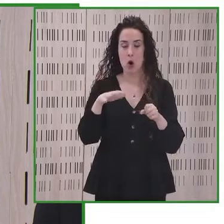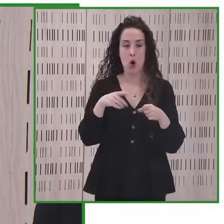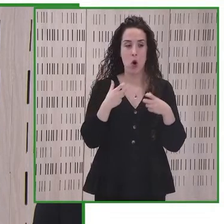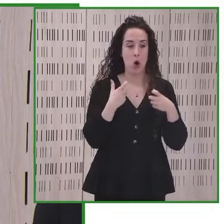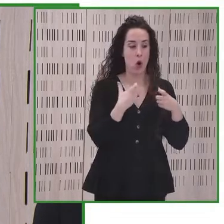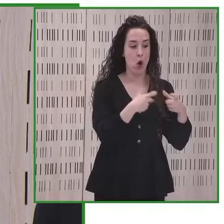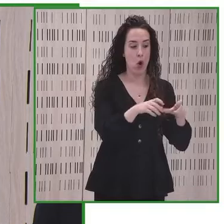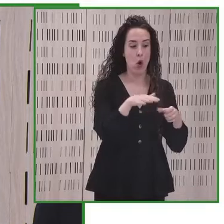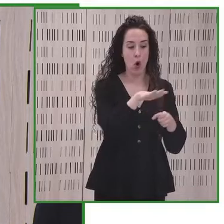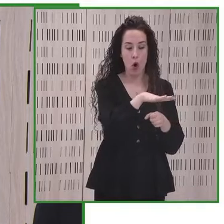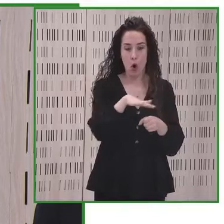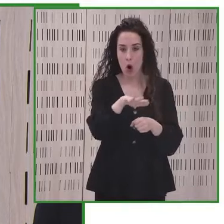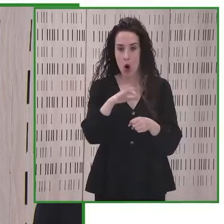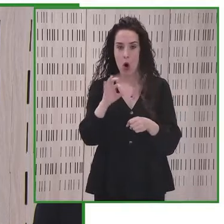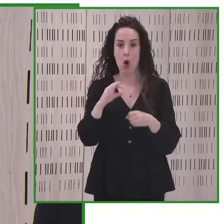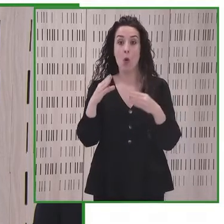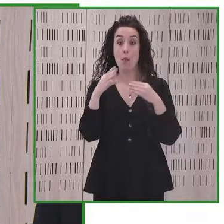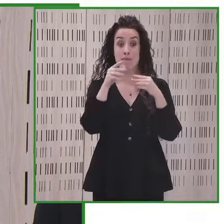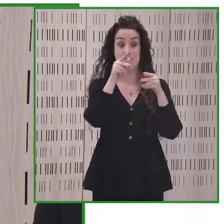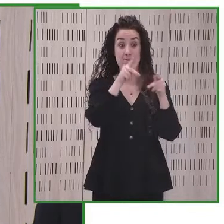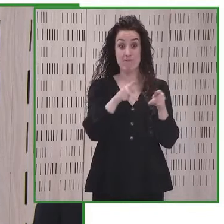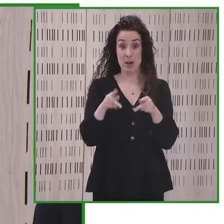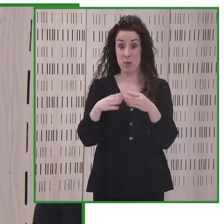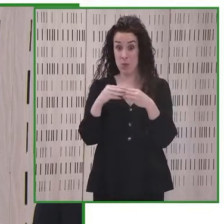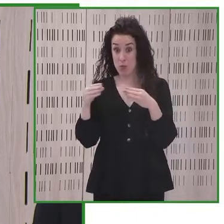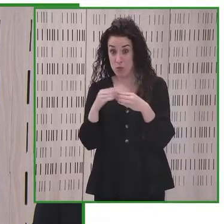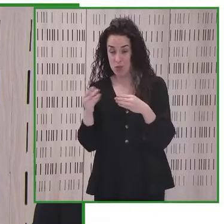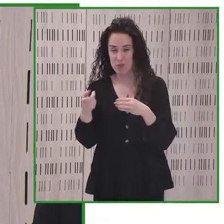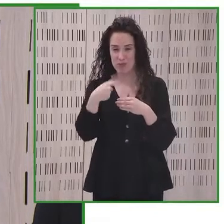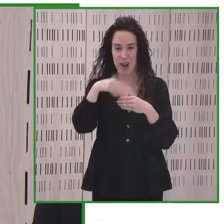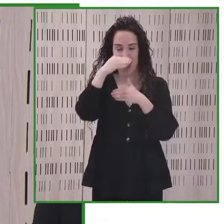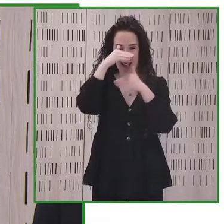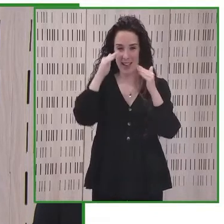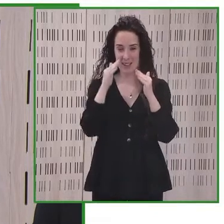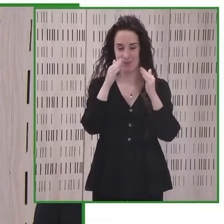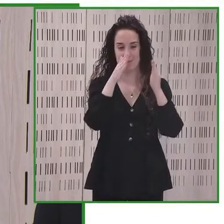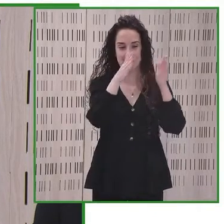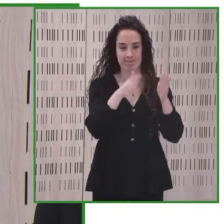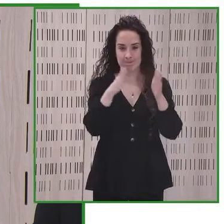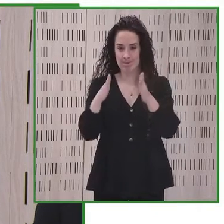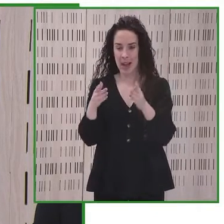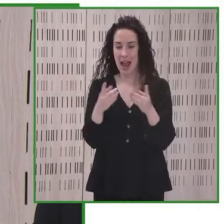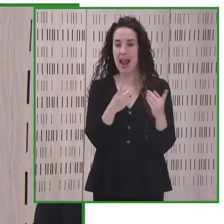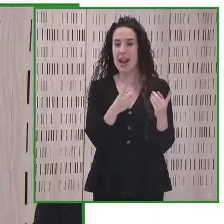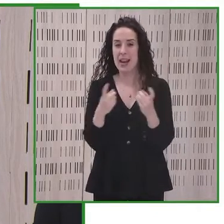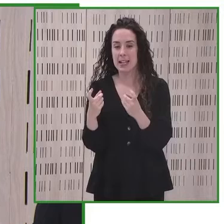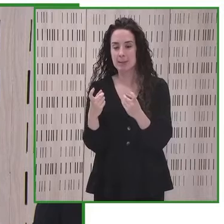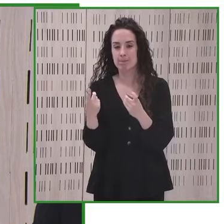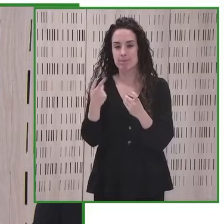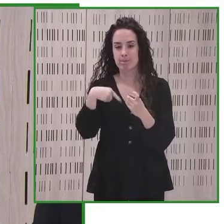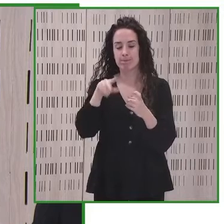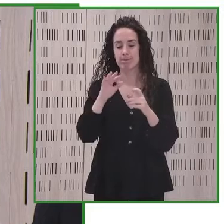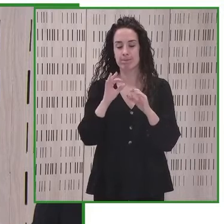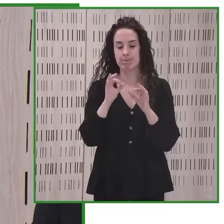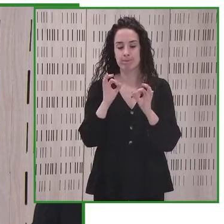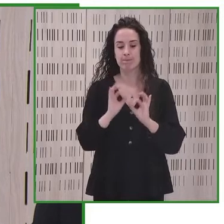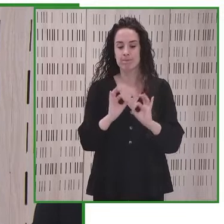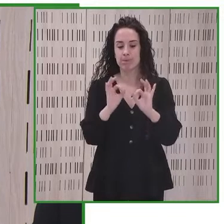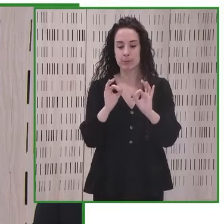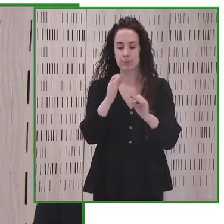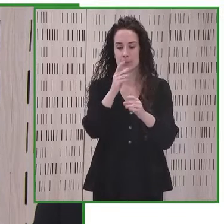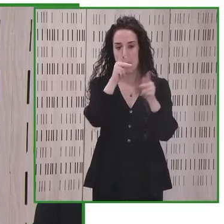y usuarios. La posibilidad de atender a las necesidades de la ciudadanía, y en concreto a las personas con discapacidad,